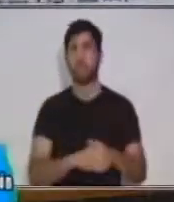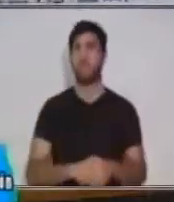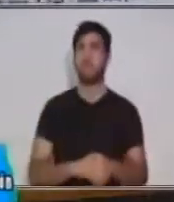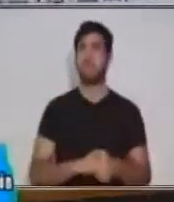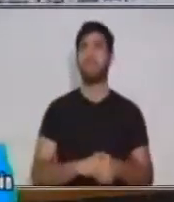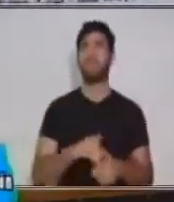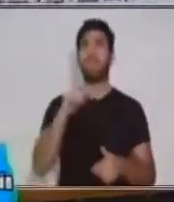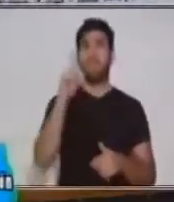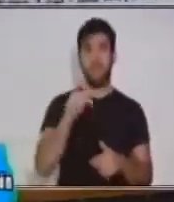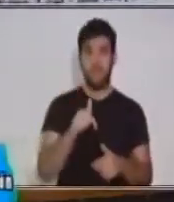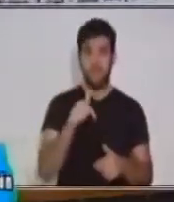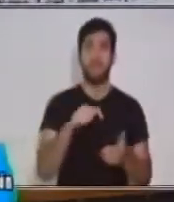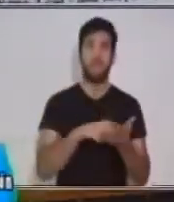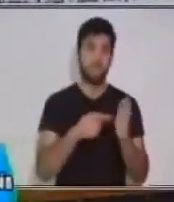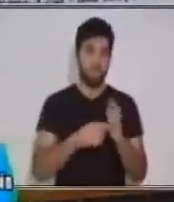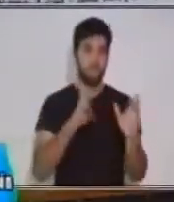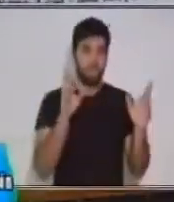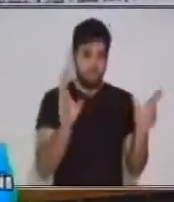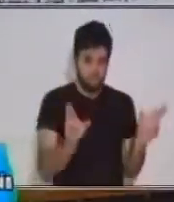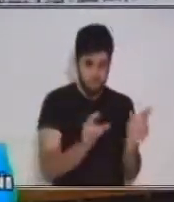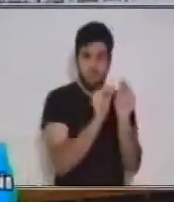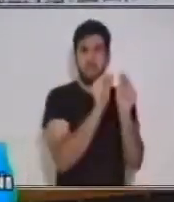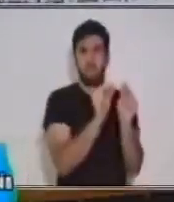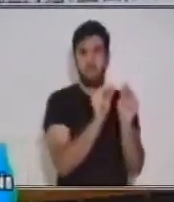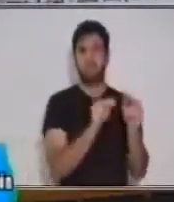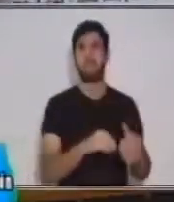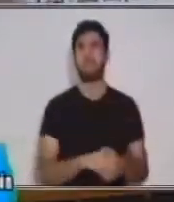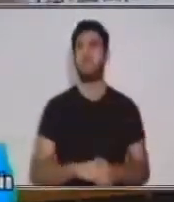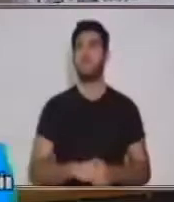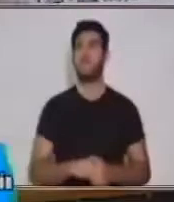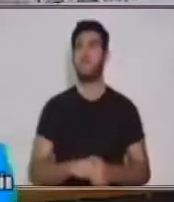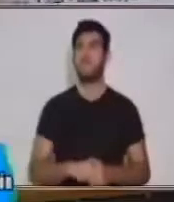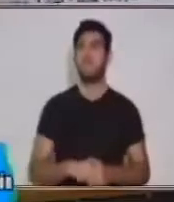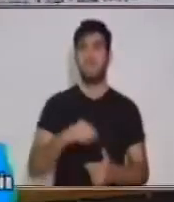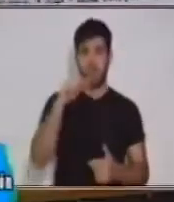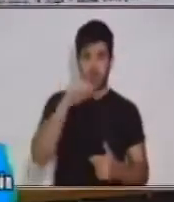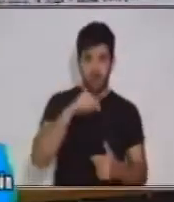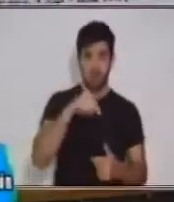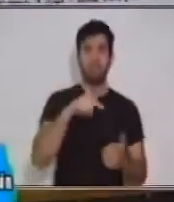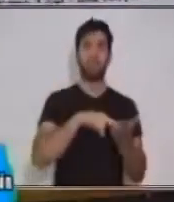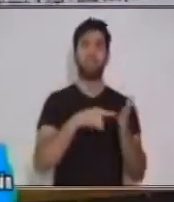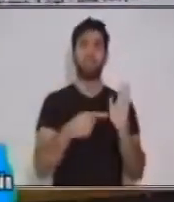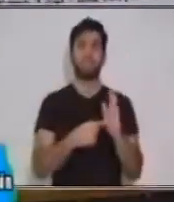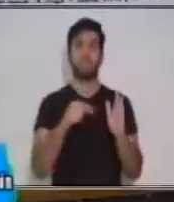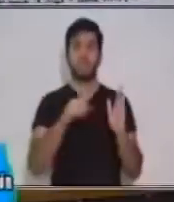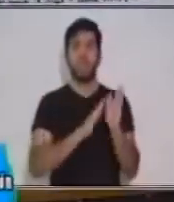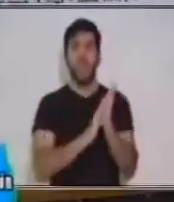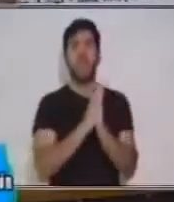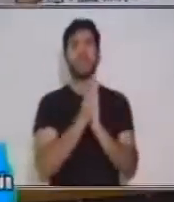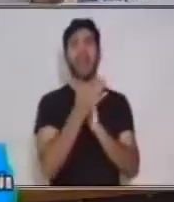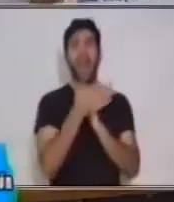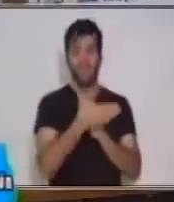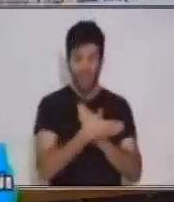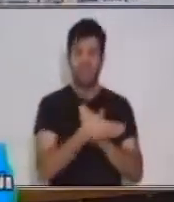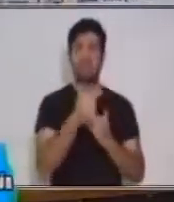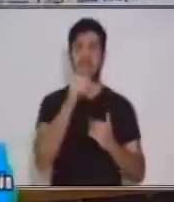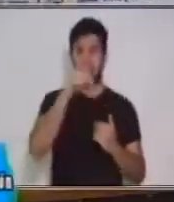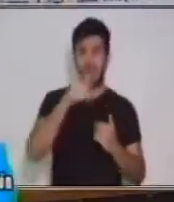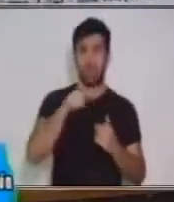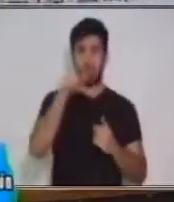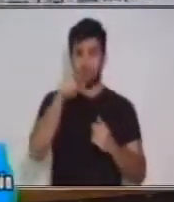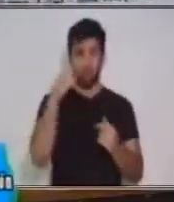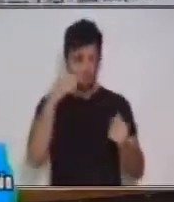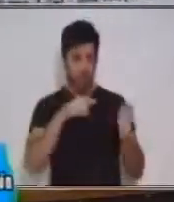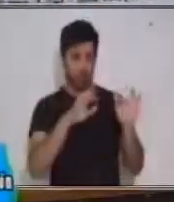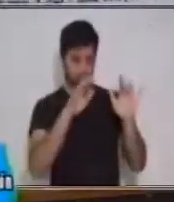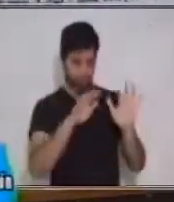ser breve, este debe ser conciso. Quiere decir que a través de esta introducción tú vas a atrapar al